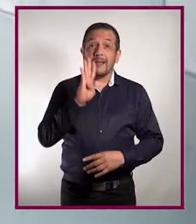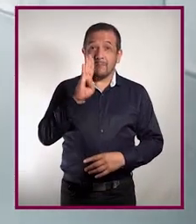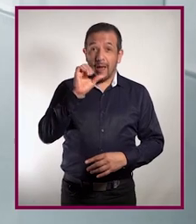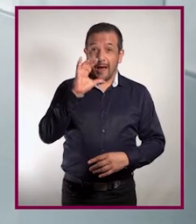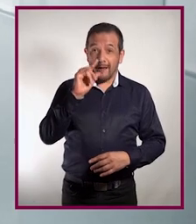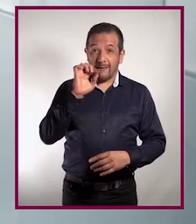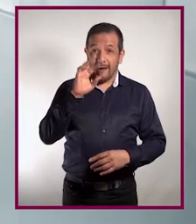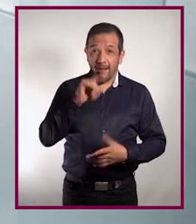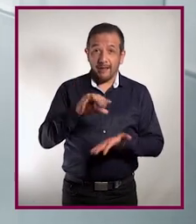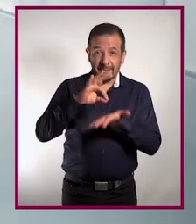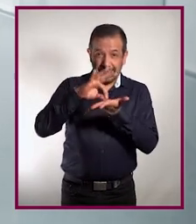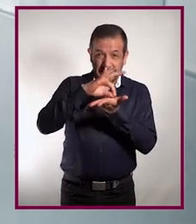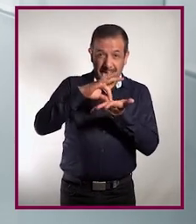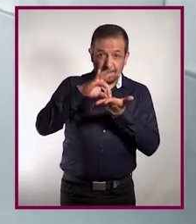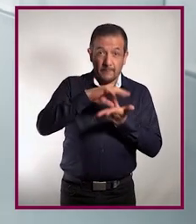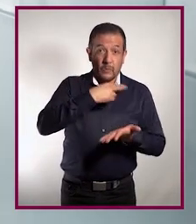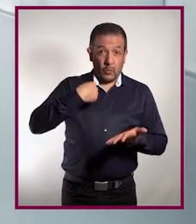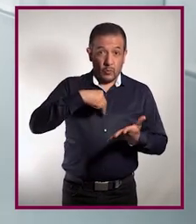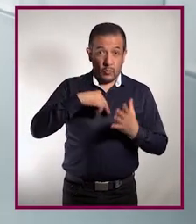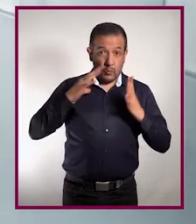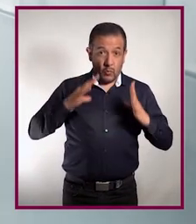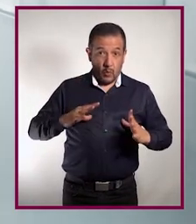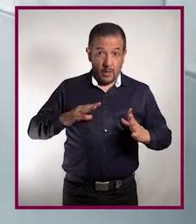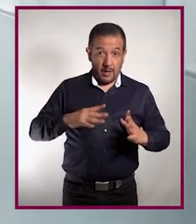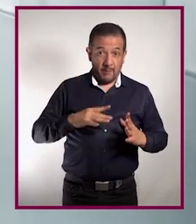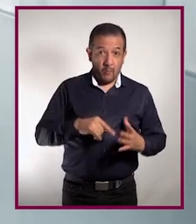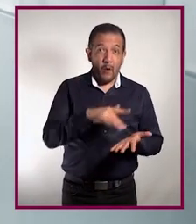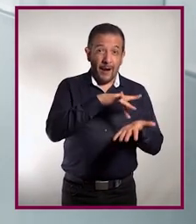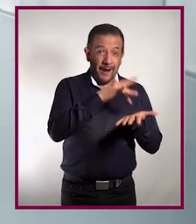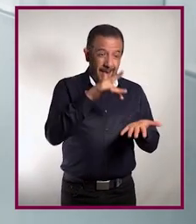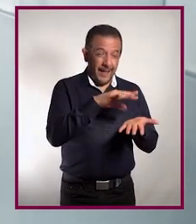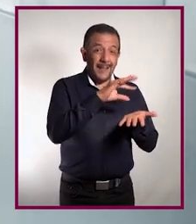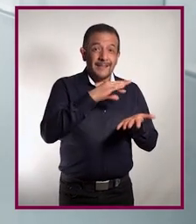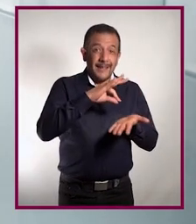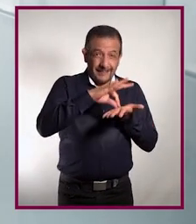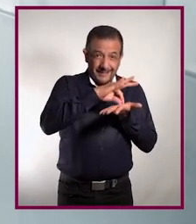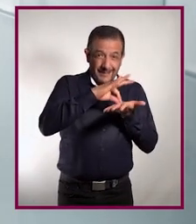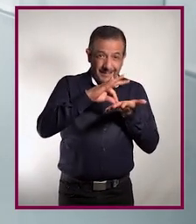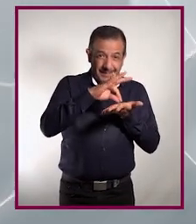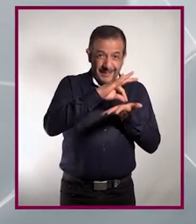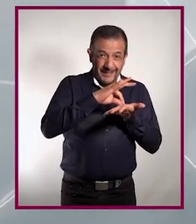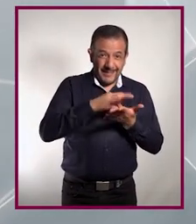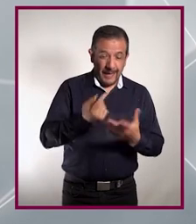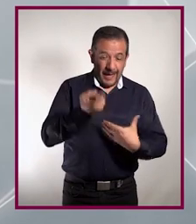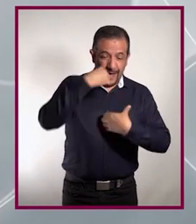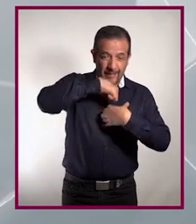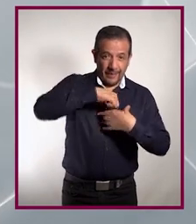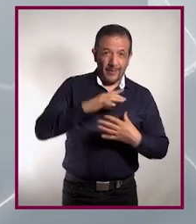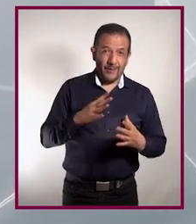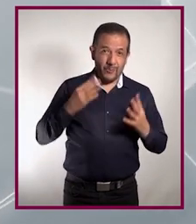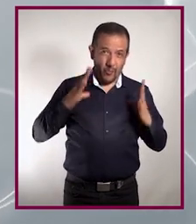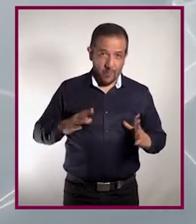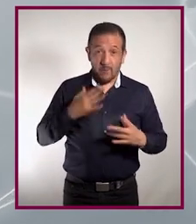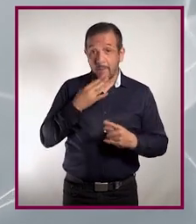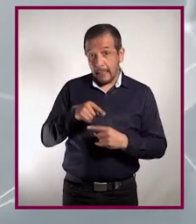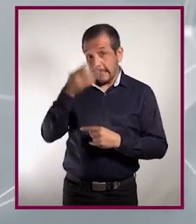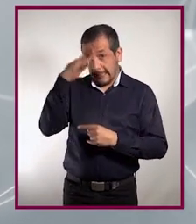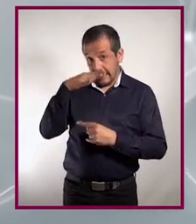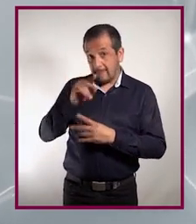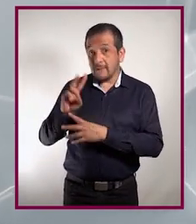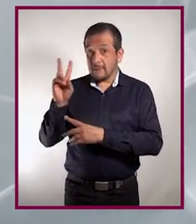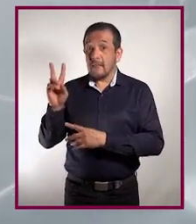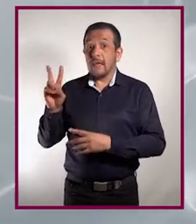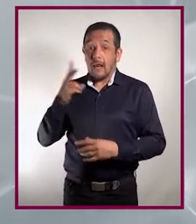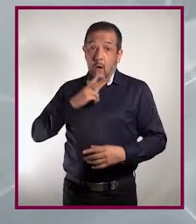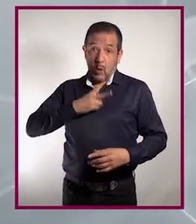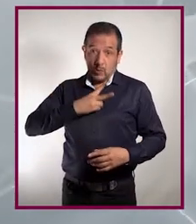que poco más de la mitad de nuestro peso se lo debemos a esas bacterias que habitan en nosotros. Y en cuanto a los virus, ¿sabías que